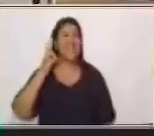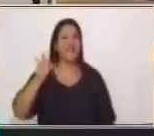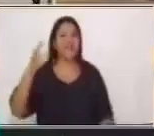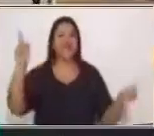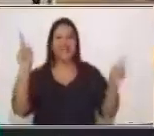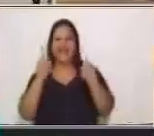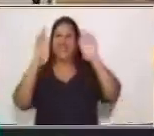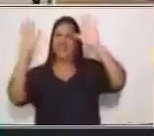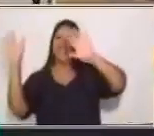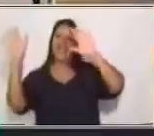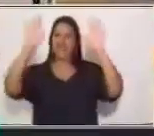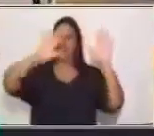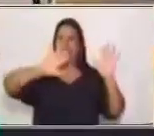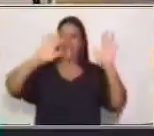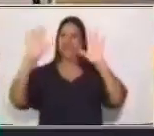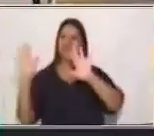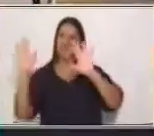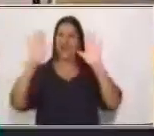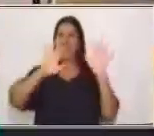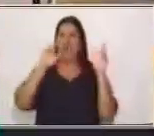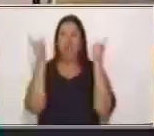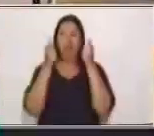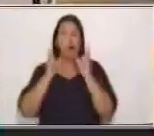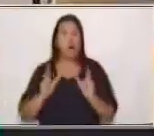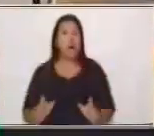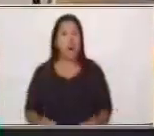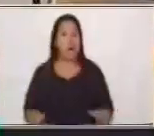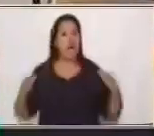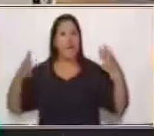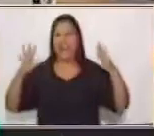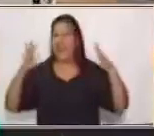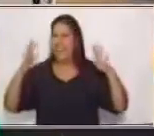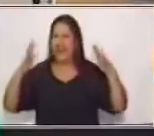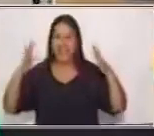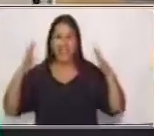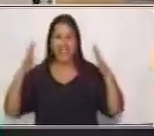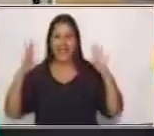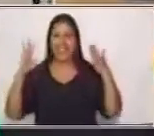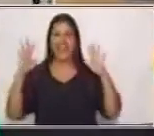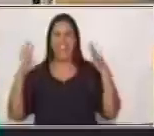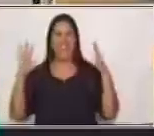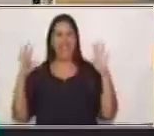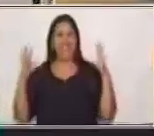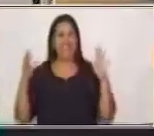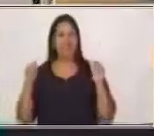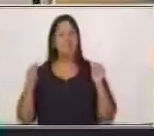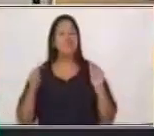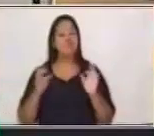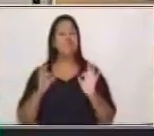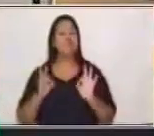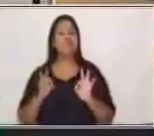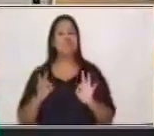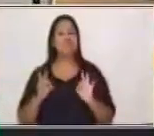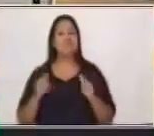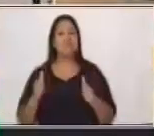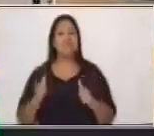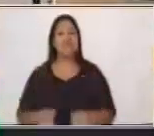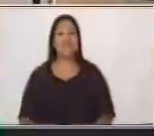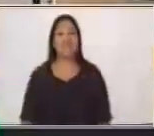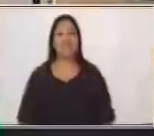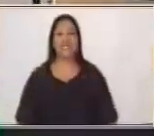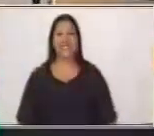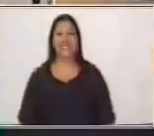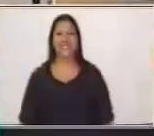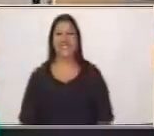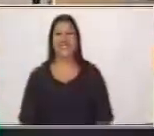Subimos movimiento de nuestro cuerpo. Un aplauso. Muy bien. Bueno,